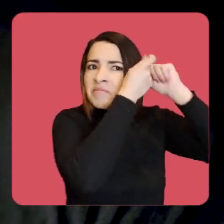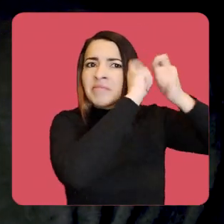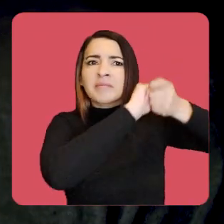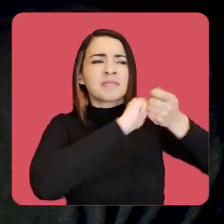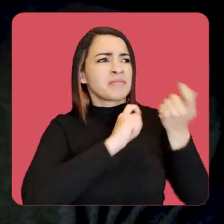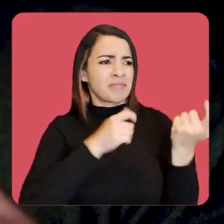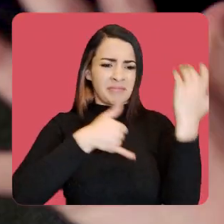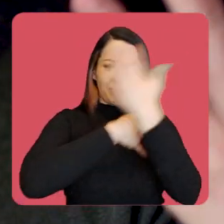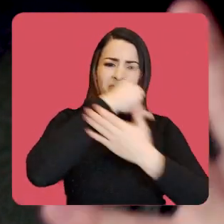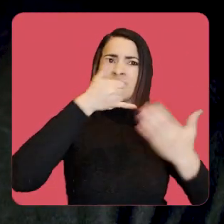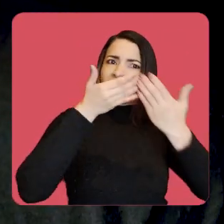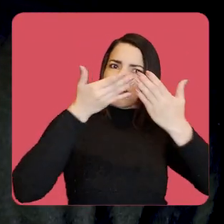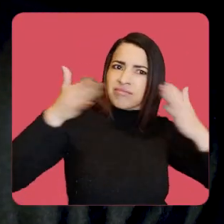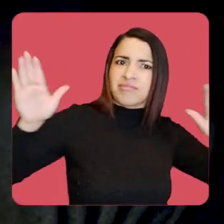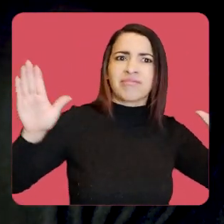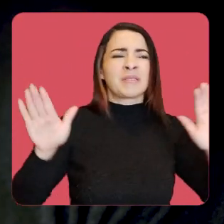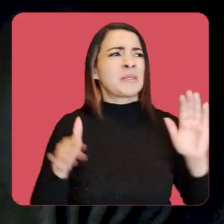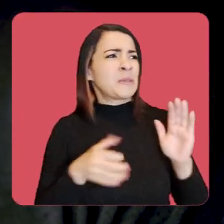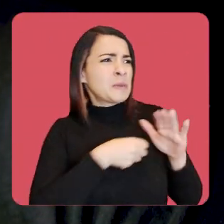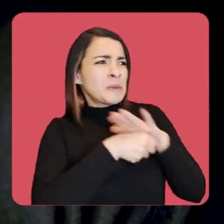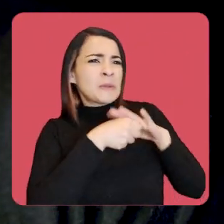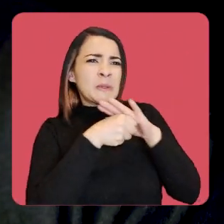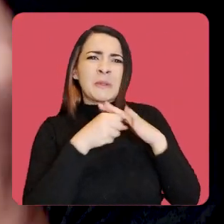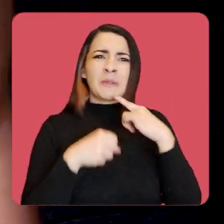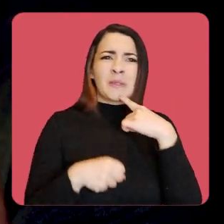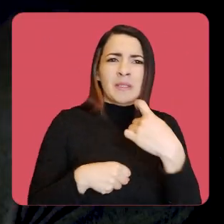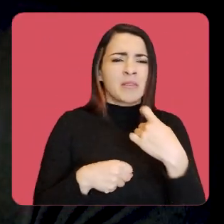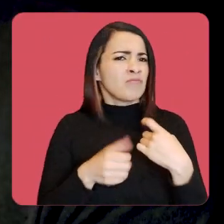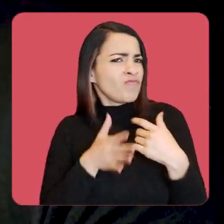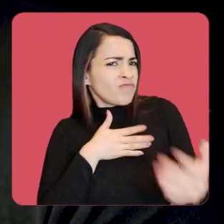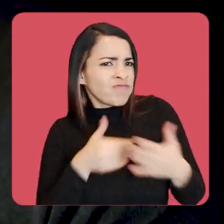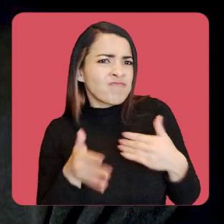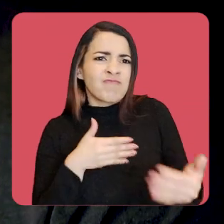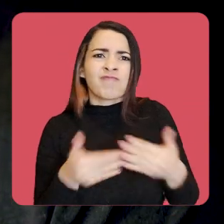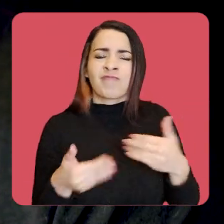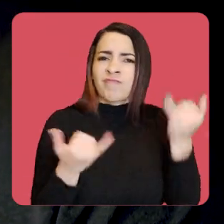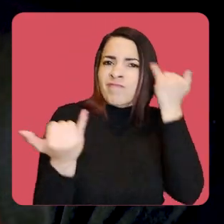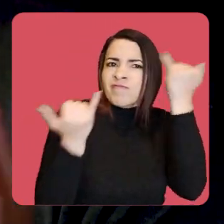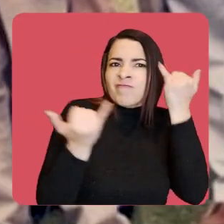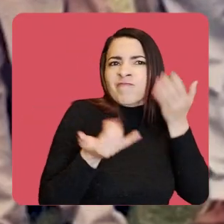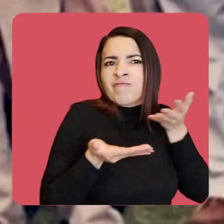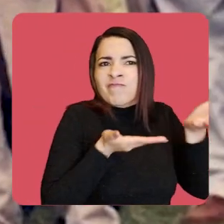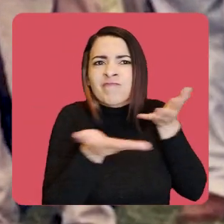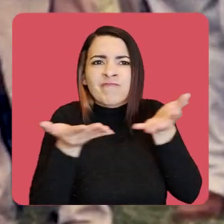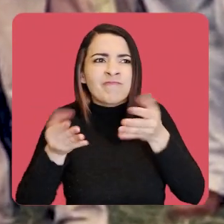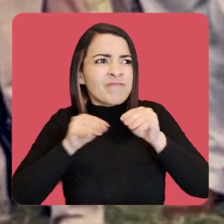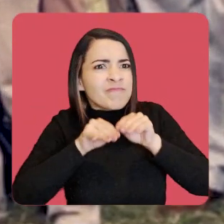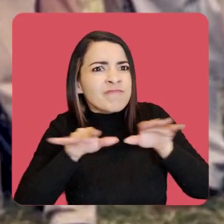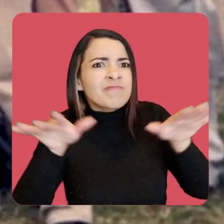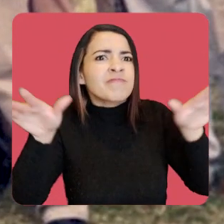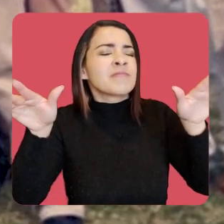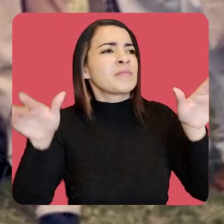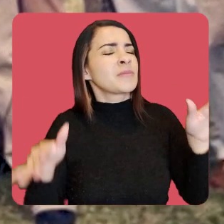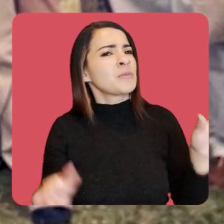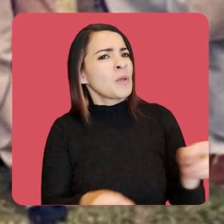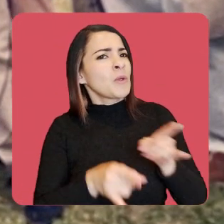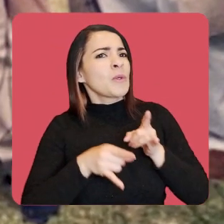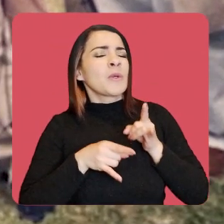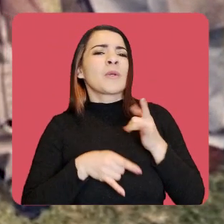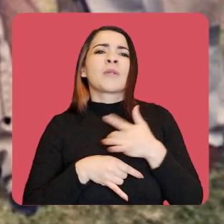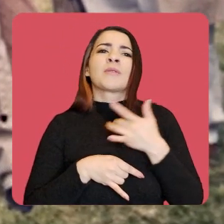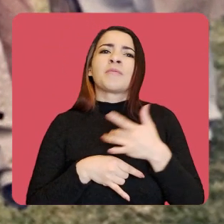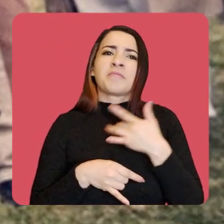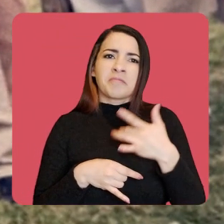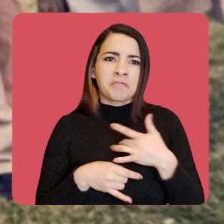pensar, el país está muy grande y a pesar de tanto conflicto siempre dejar una luz de esperanza, creo que ha sido lo más gratificante que se